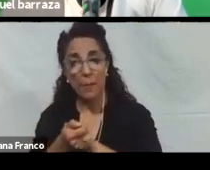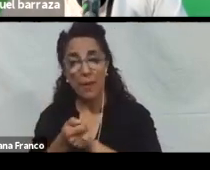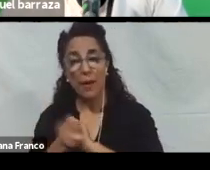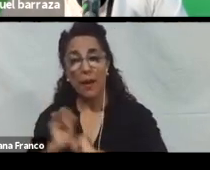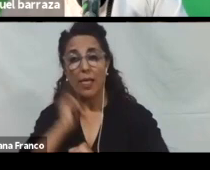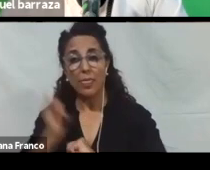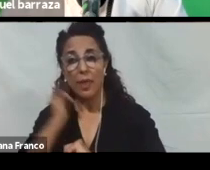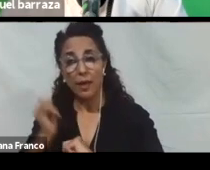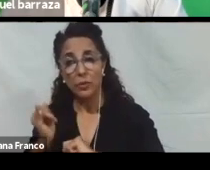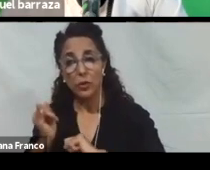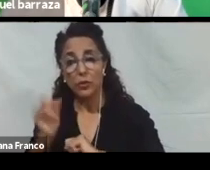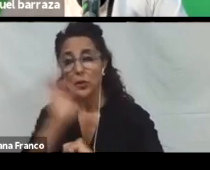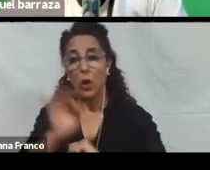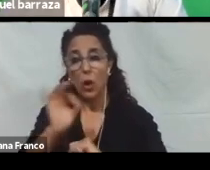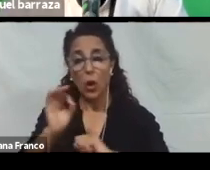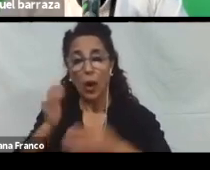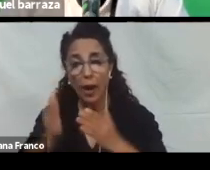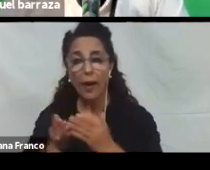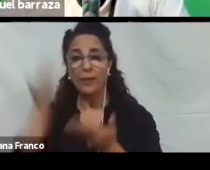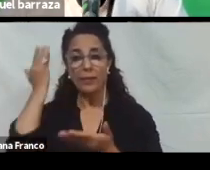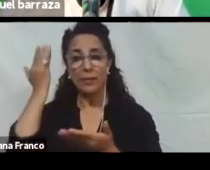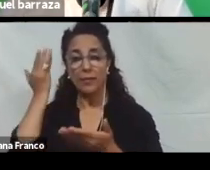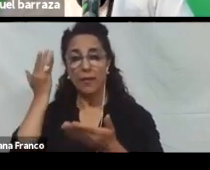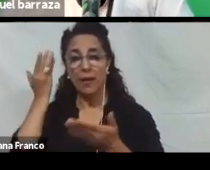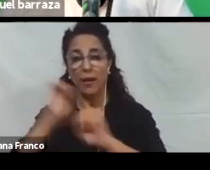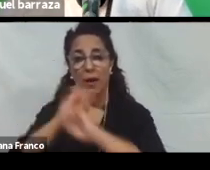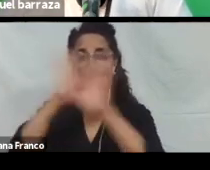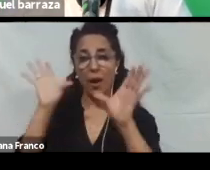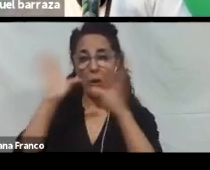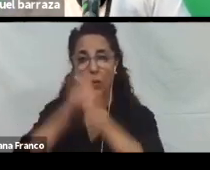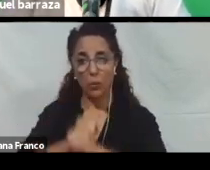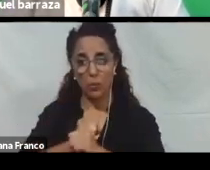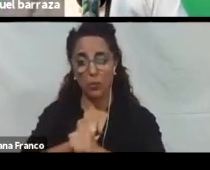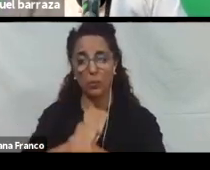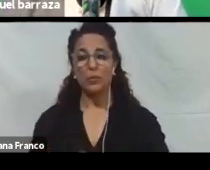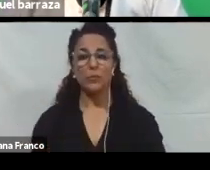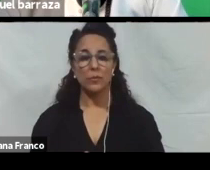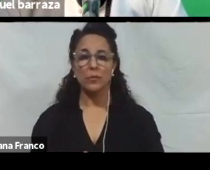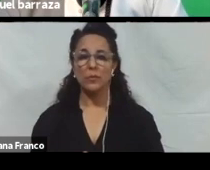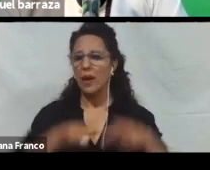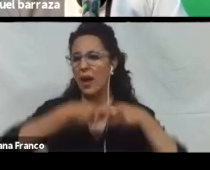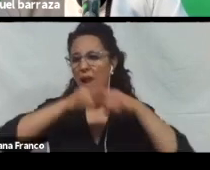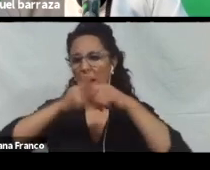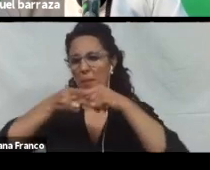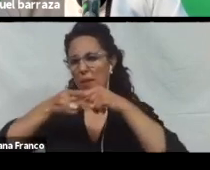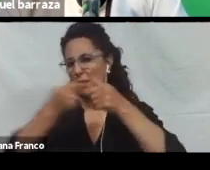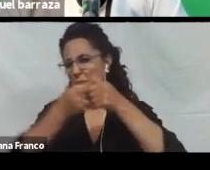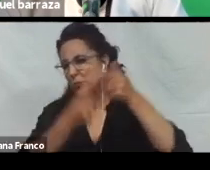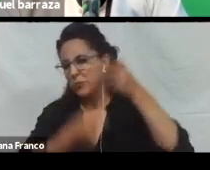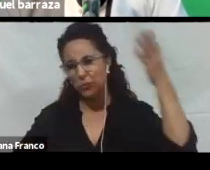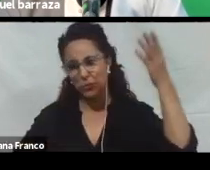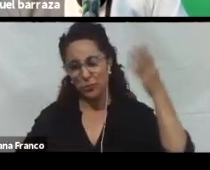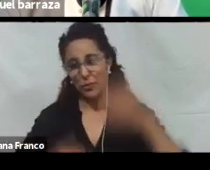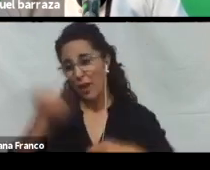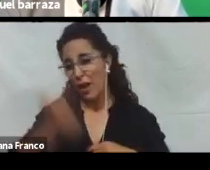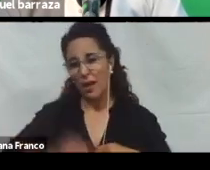para activar. El alto contraste. Esas son. Algunas de las. Muchísimas. Muchísimas herramientas. hay. Podríamos seguir. montón de más. Pero.